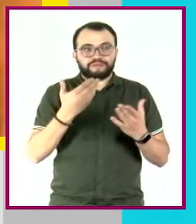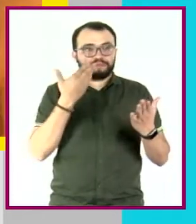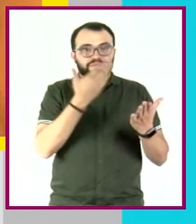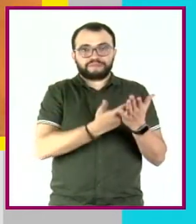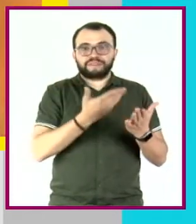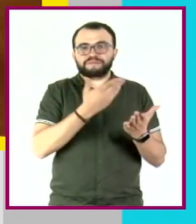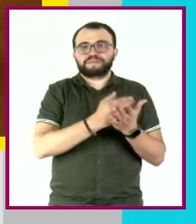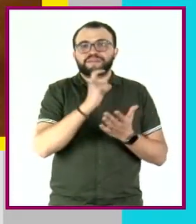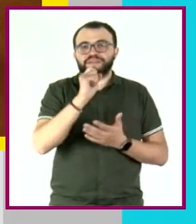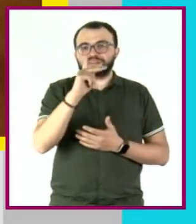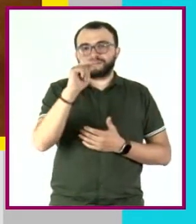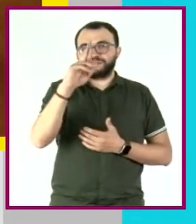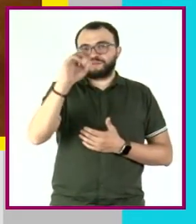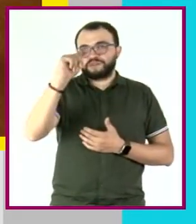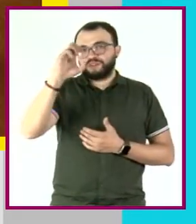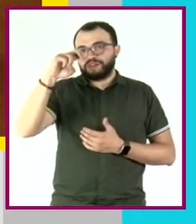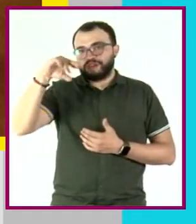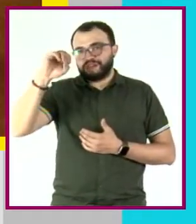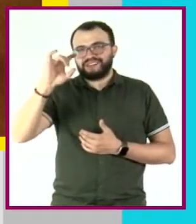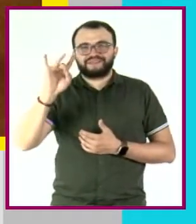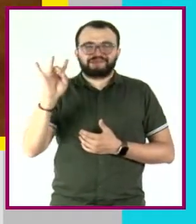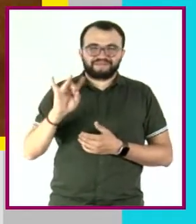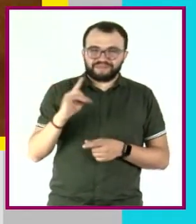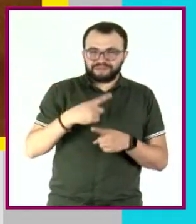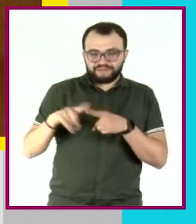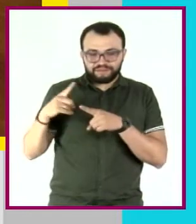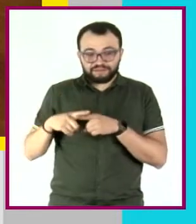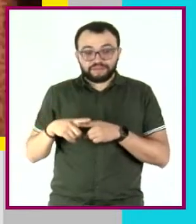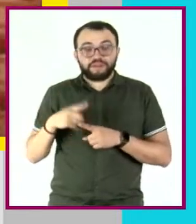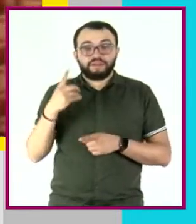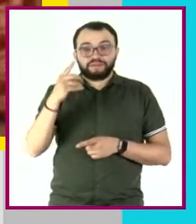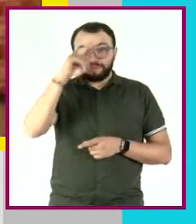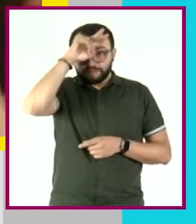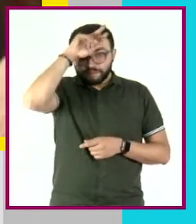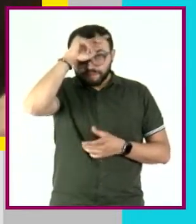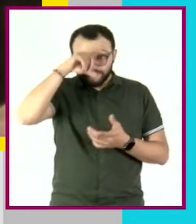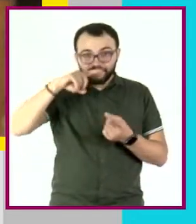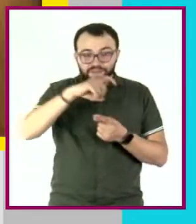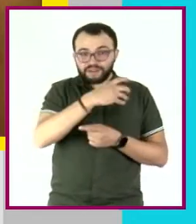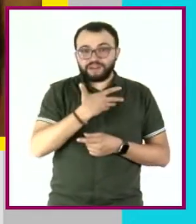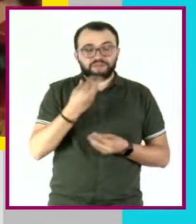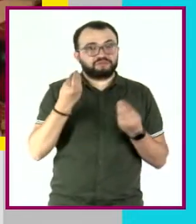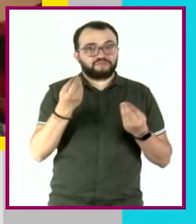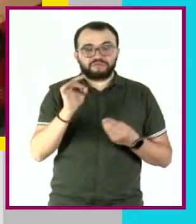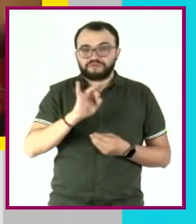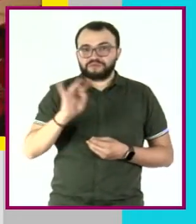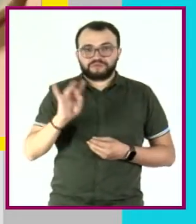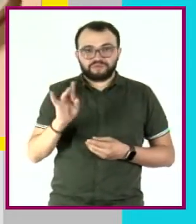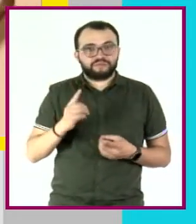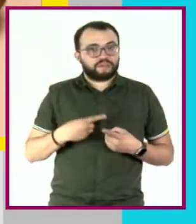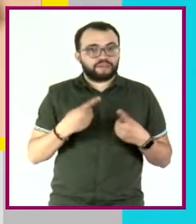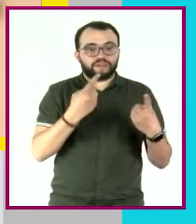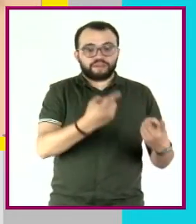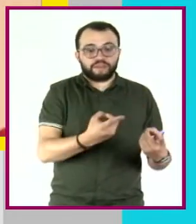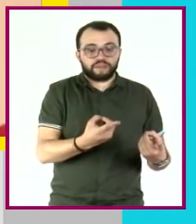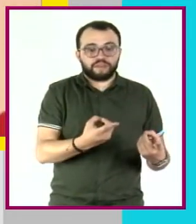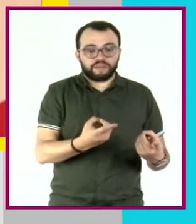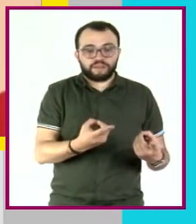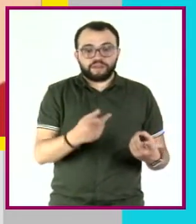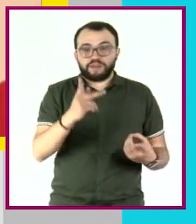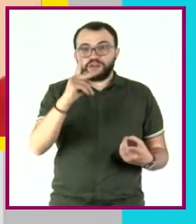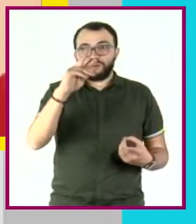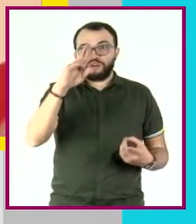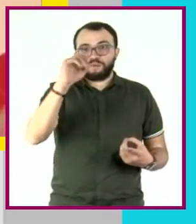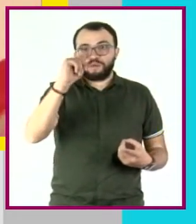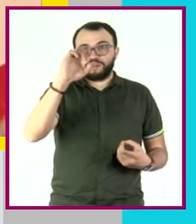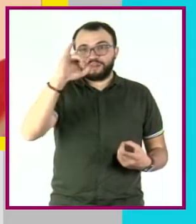proteínas. Los insectos contienen altos niveles de nutrientes esenciales y vitaminas, así como alto contenido de proteína comparable